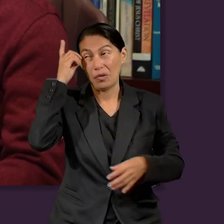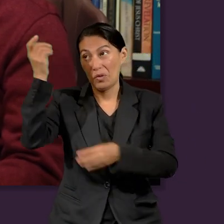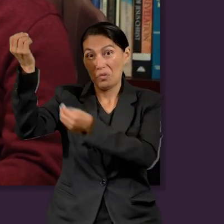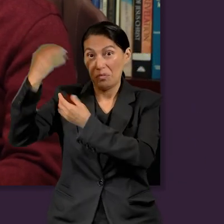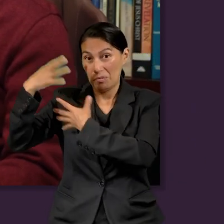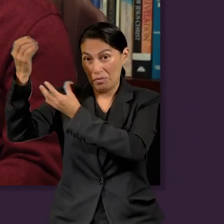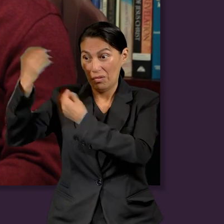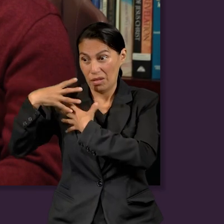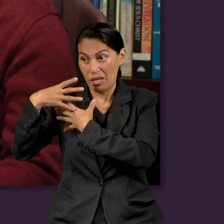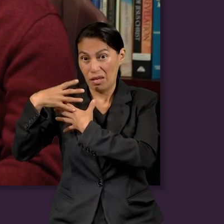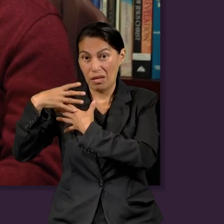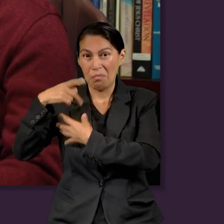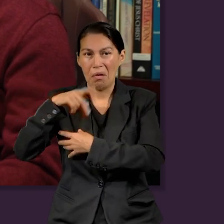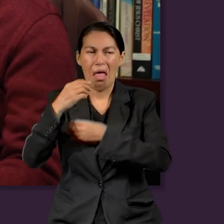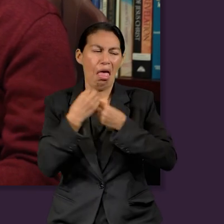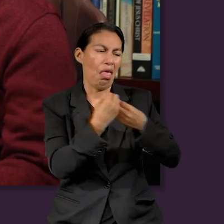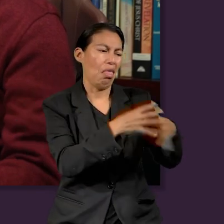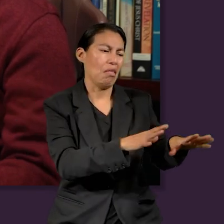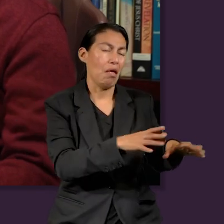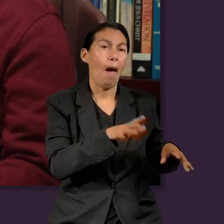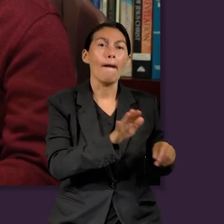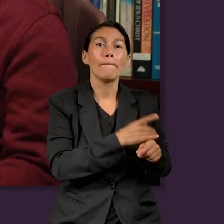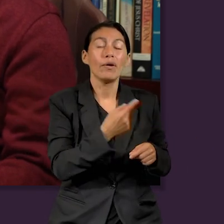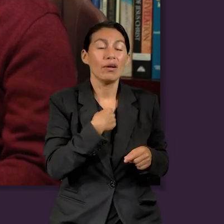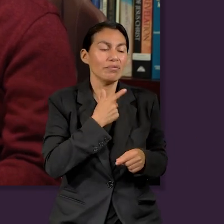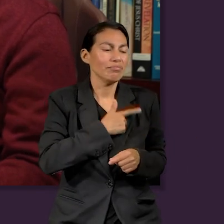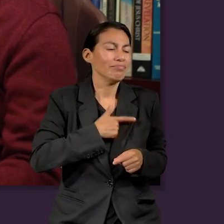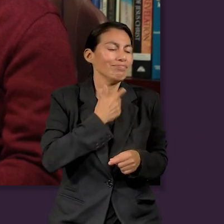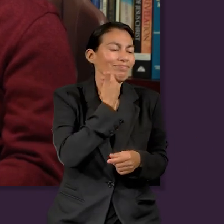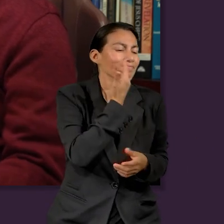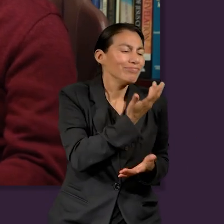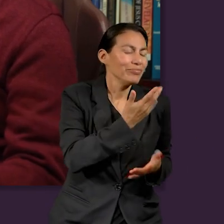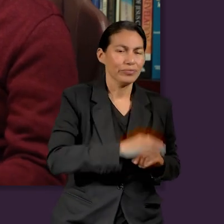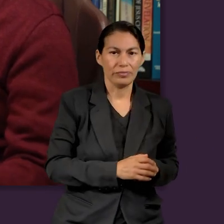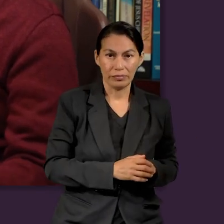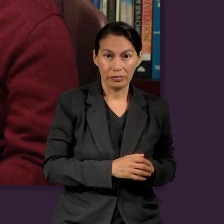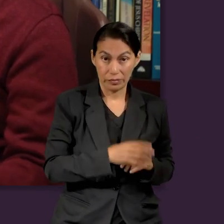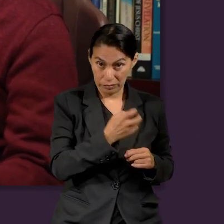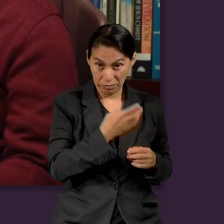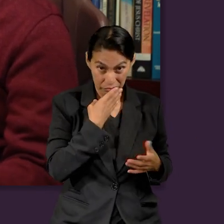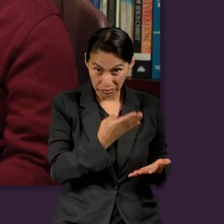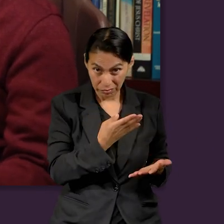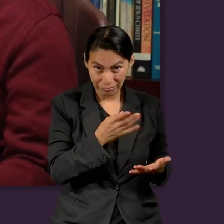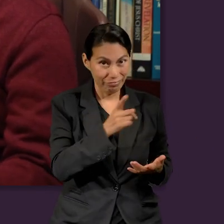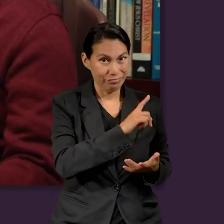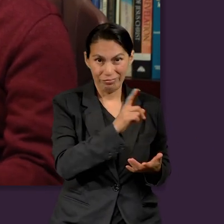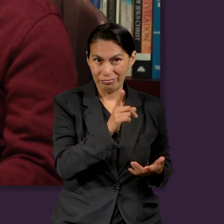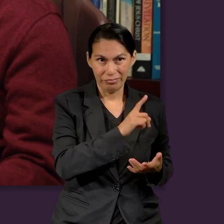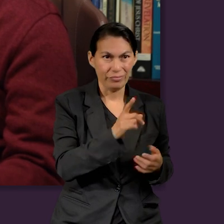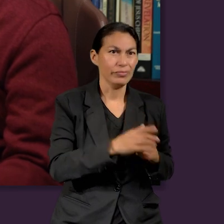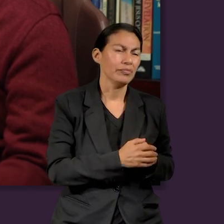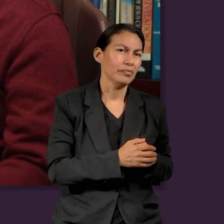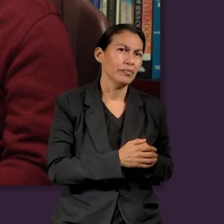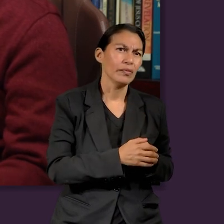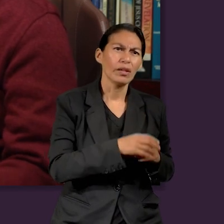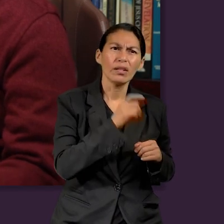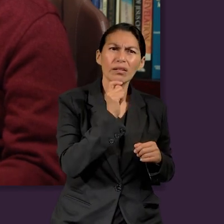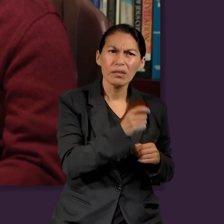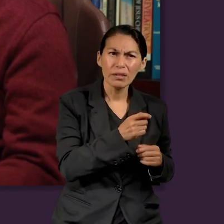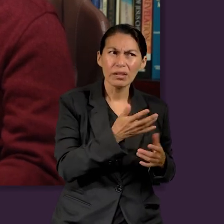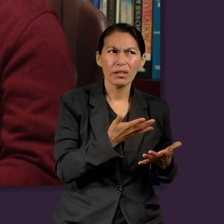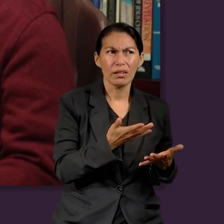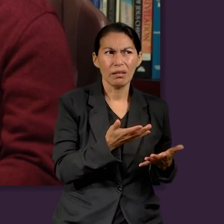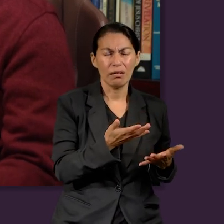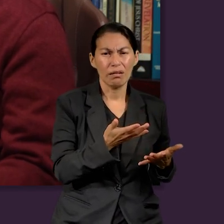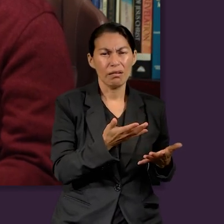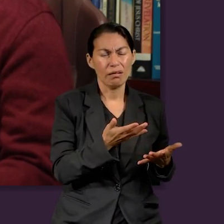por satisfacer esos deseos de la carne. Y no se satisfacen completamente. Realmente, lo que sucede